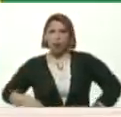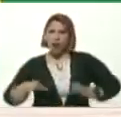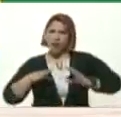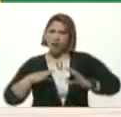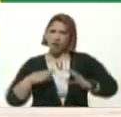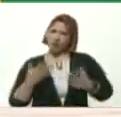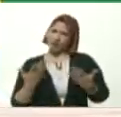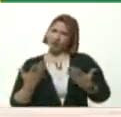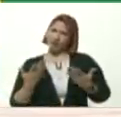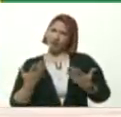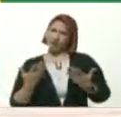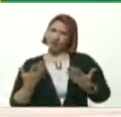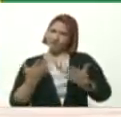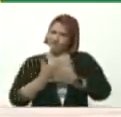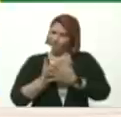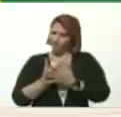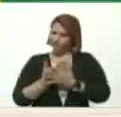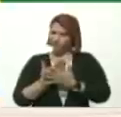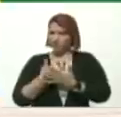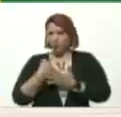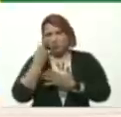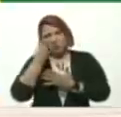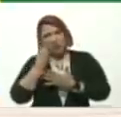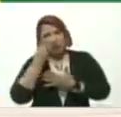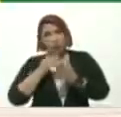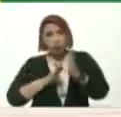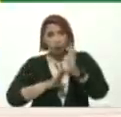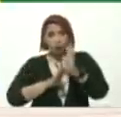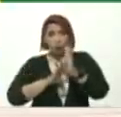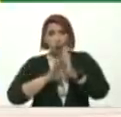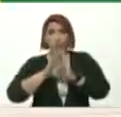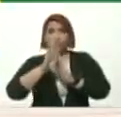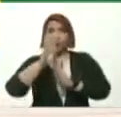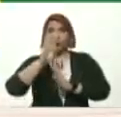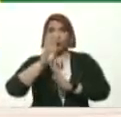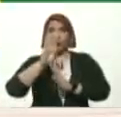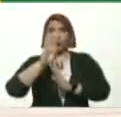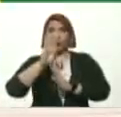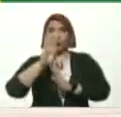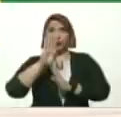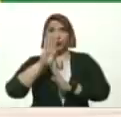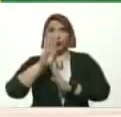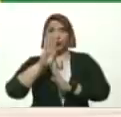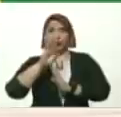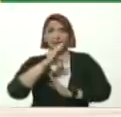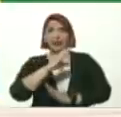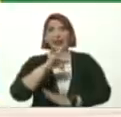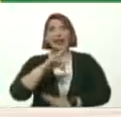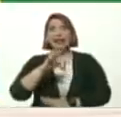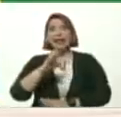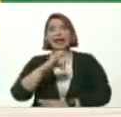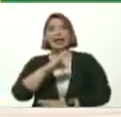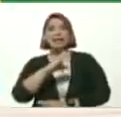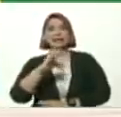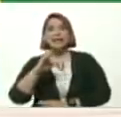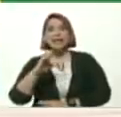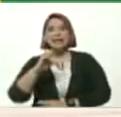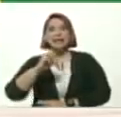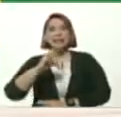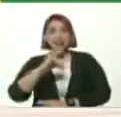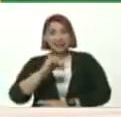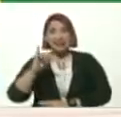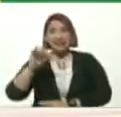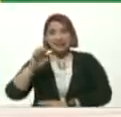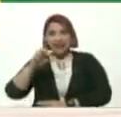parece? Yo creo que está En crecimiento Crececiente Díganle La etapa De